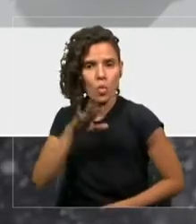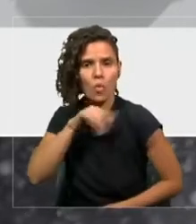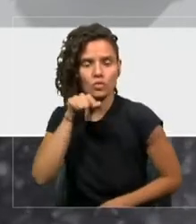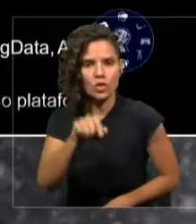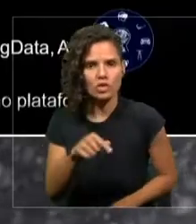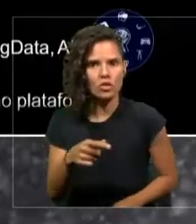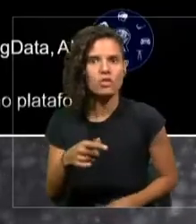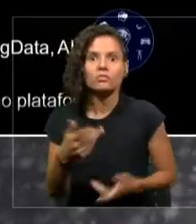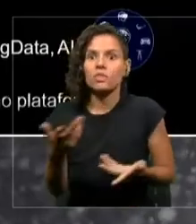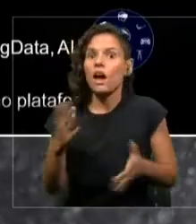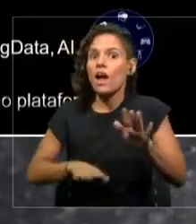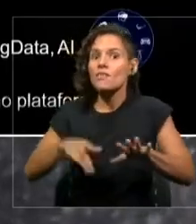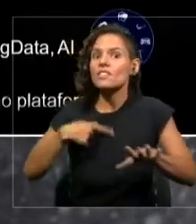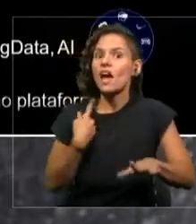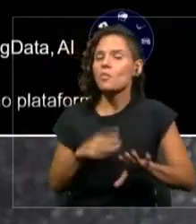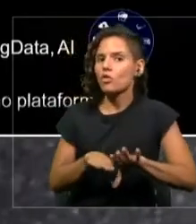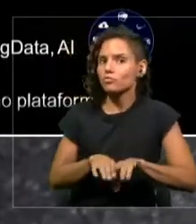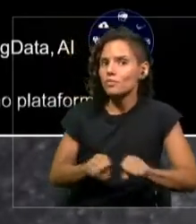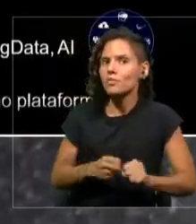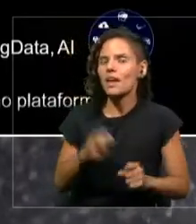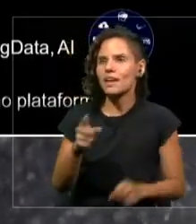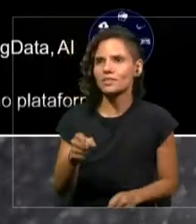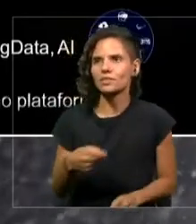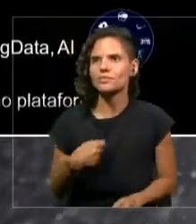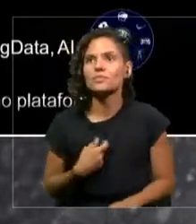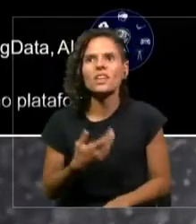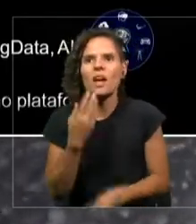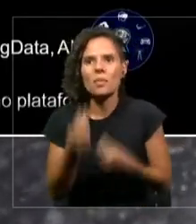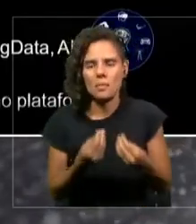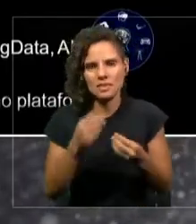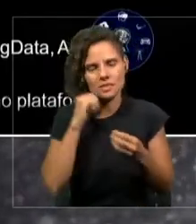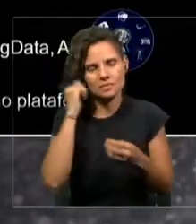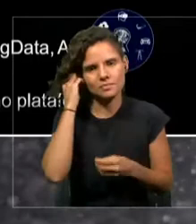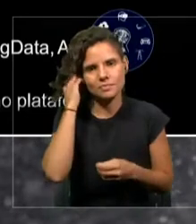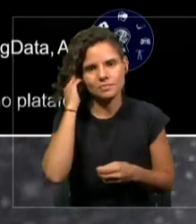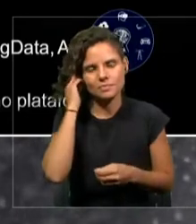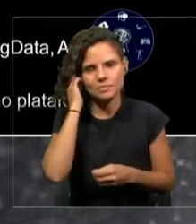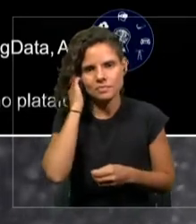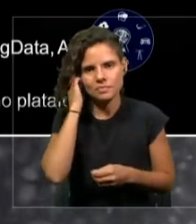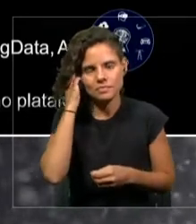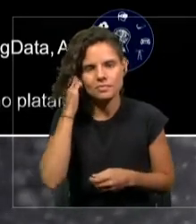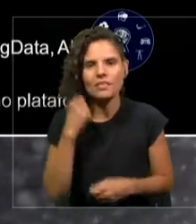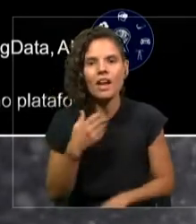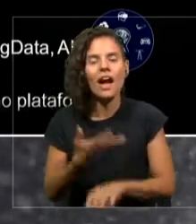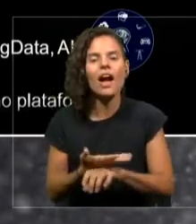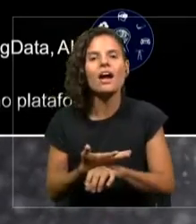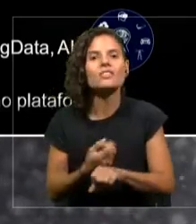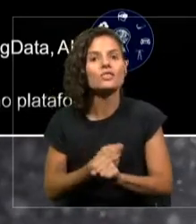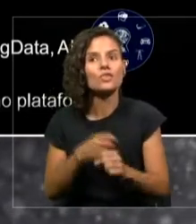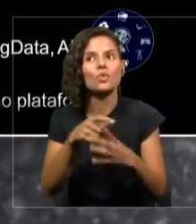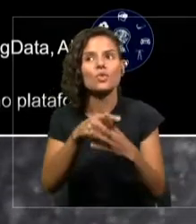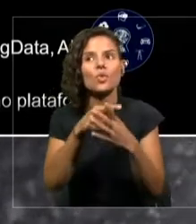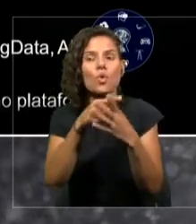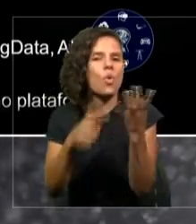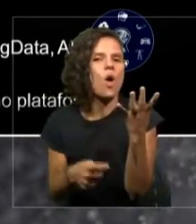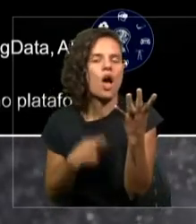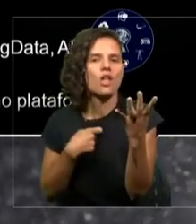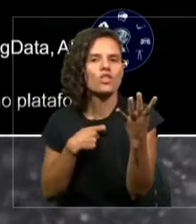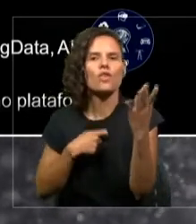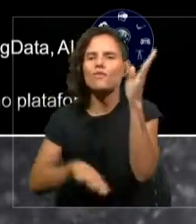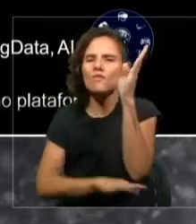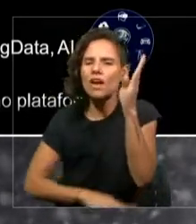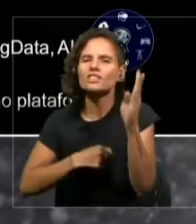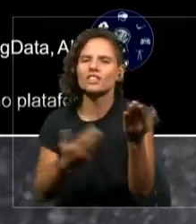para ellos? Muy bien, son cuatro los factores y los pilares que hoy forman parte de un proceso de transformación digital y de una